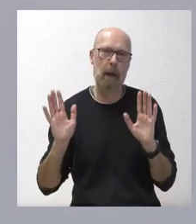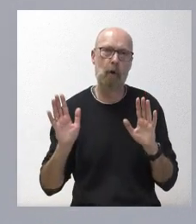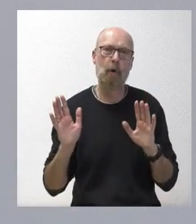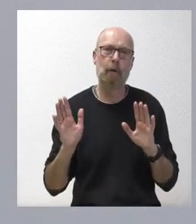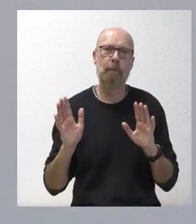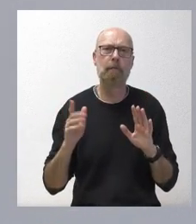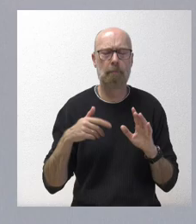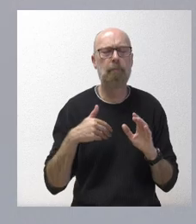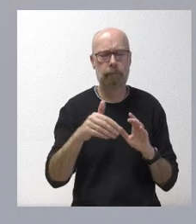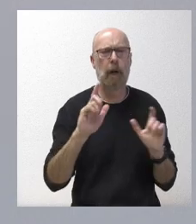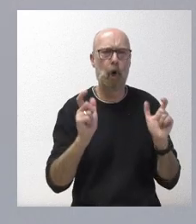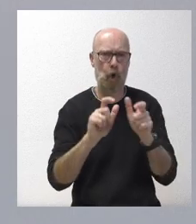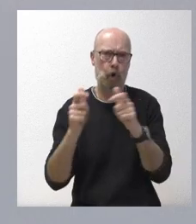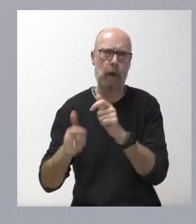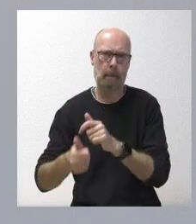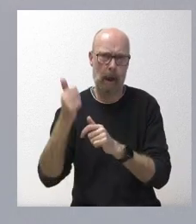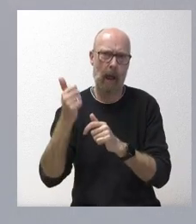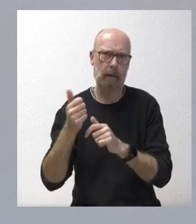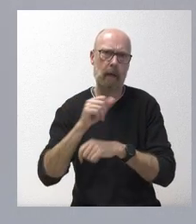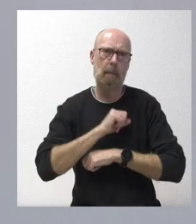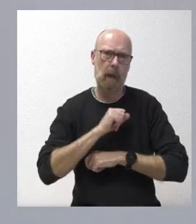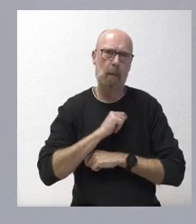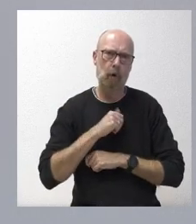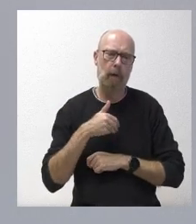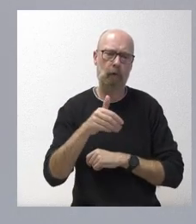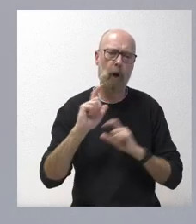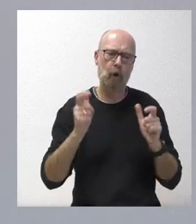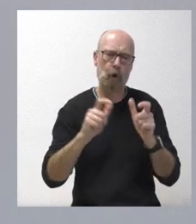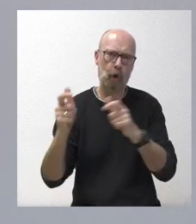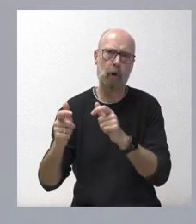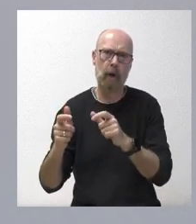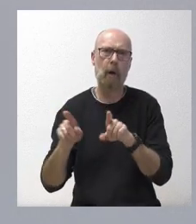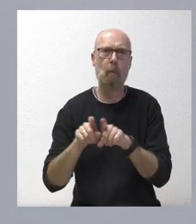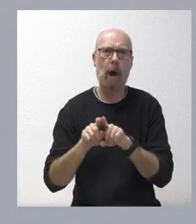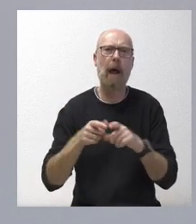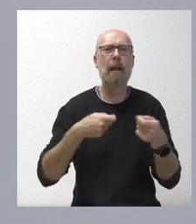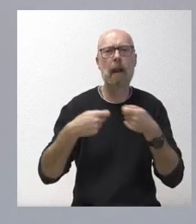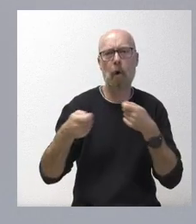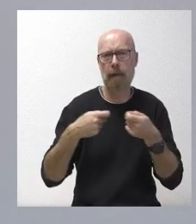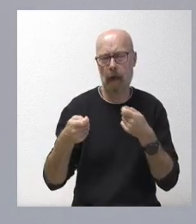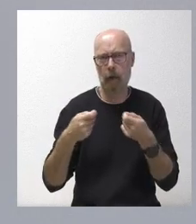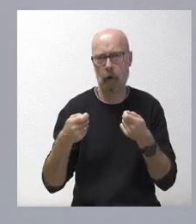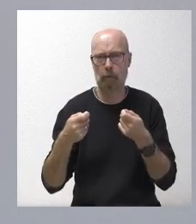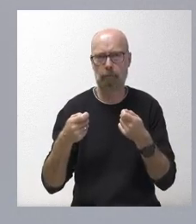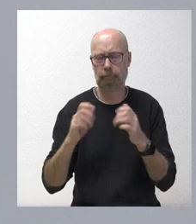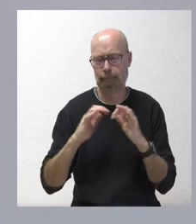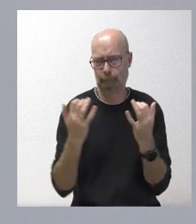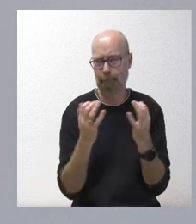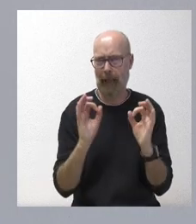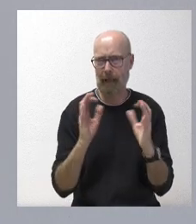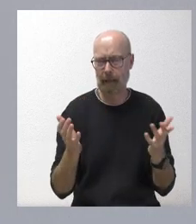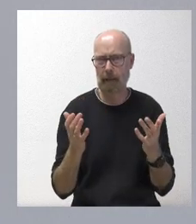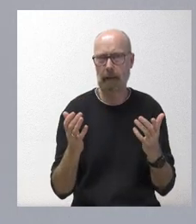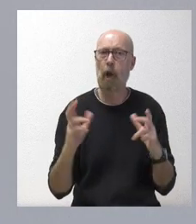reuniones. Esperamos que estas reuniones se manejen dentro del ámbito de lo que es la negociación parlamentaria y serán los grupos